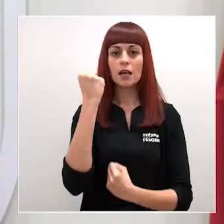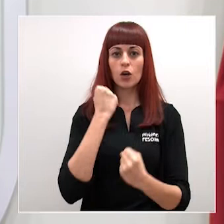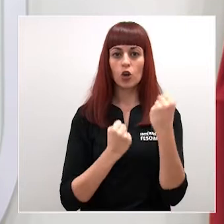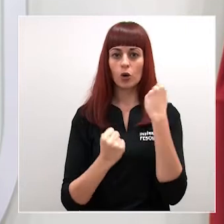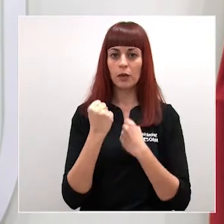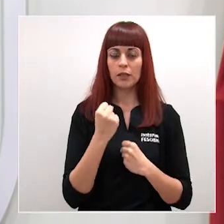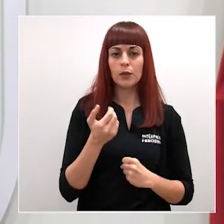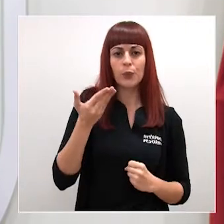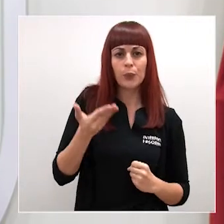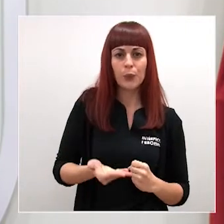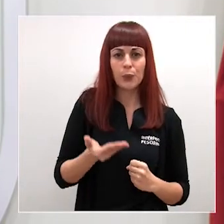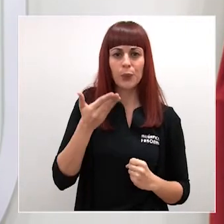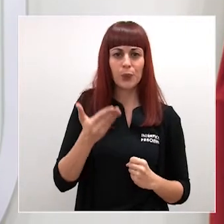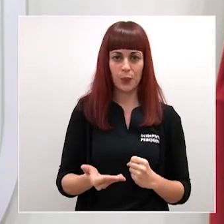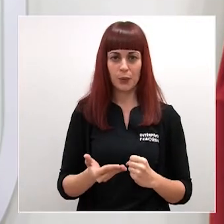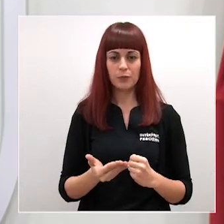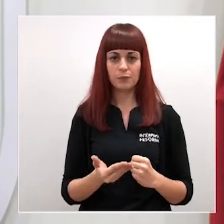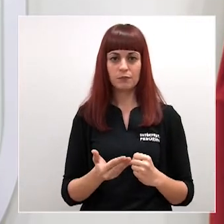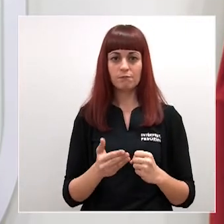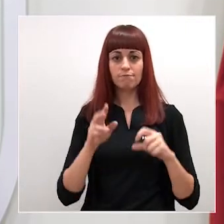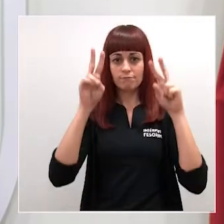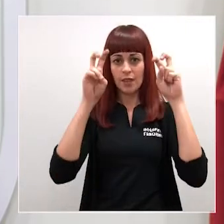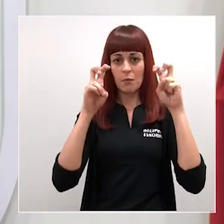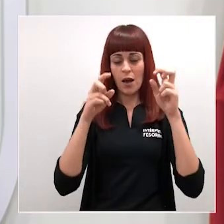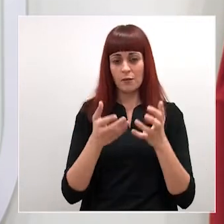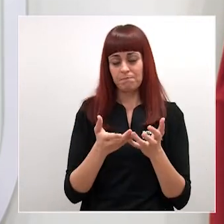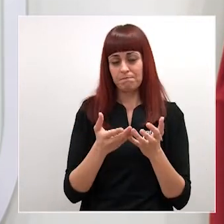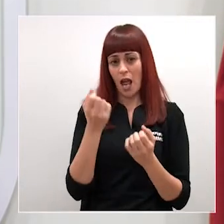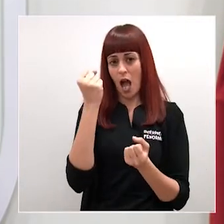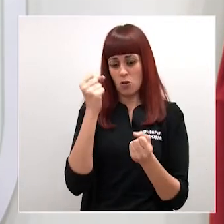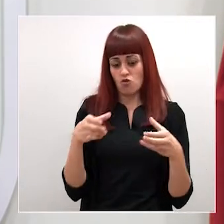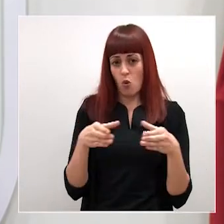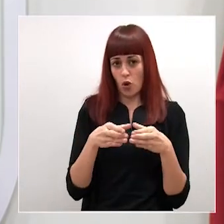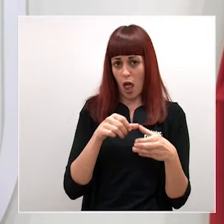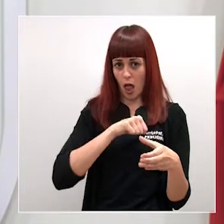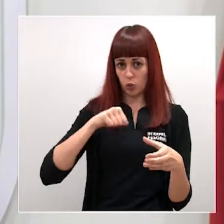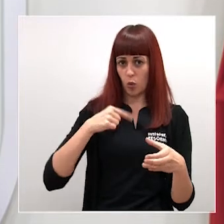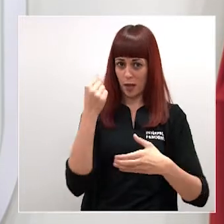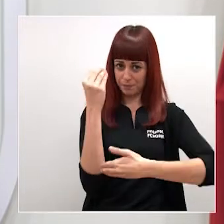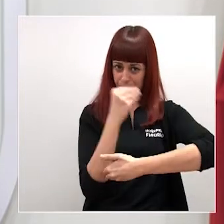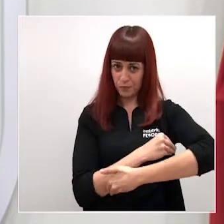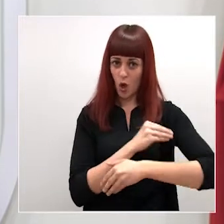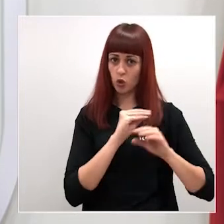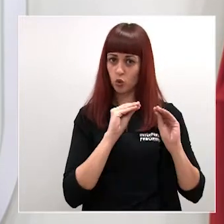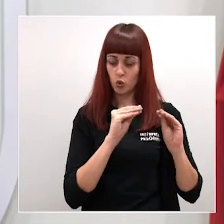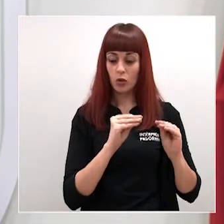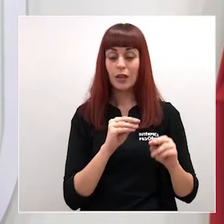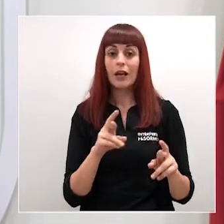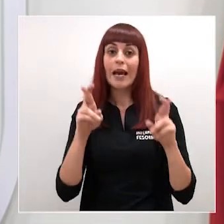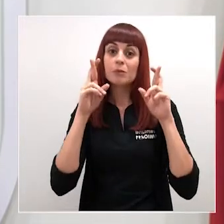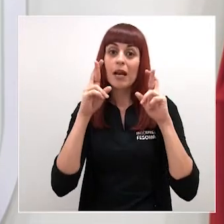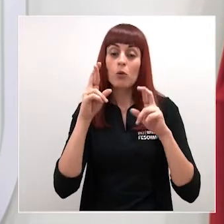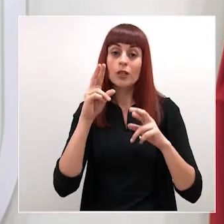una importante repercusión para las arcas de la comunidad y esperamos que el Gobierno central envíe